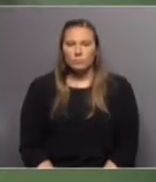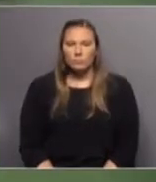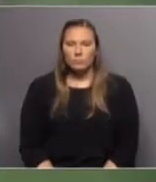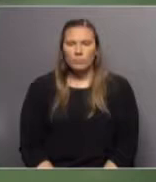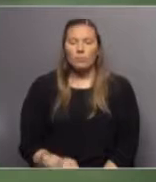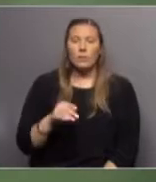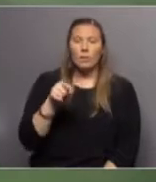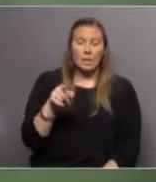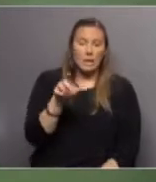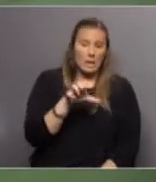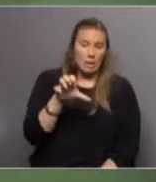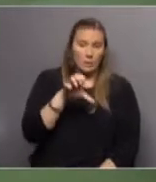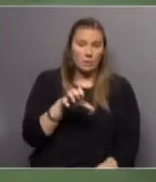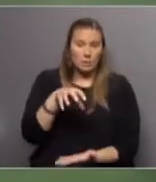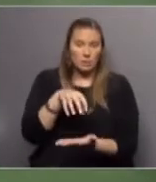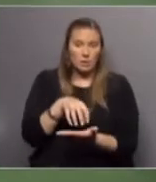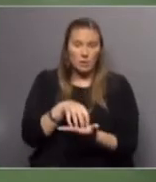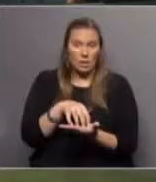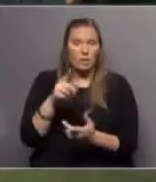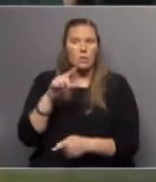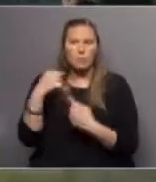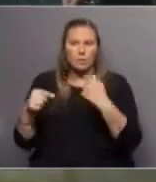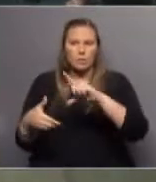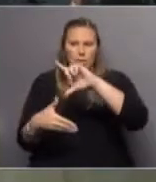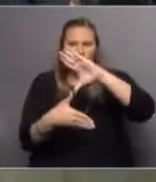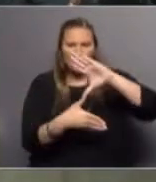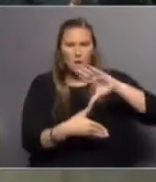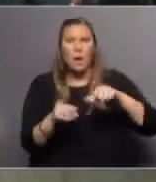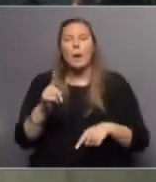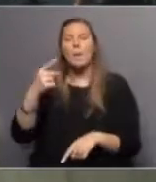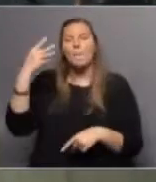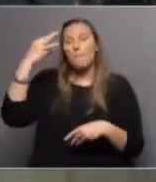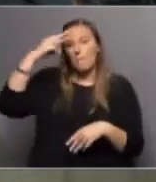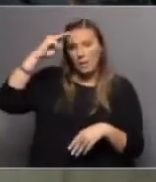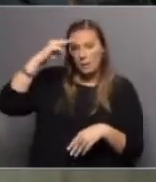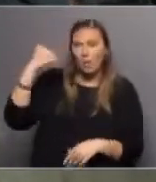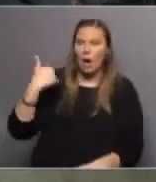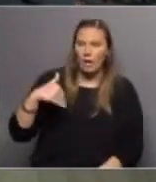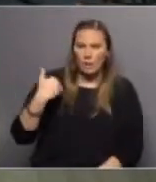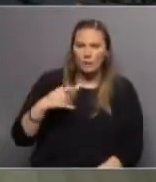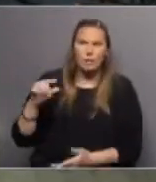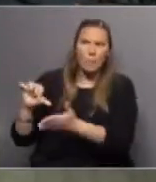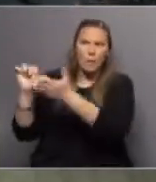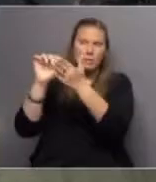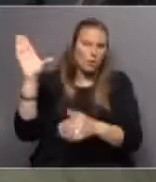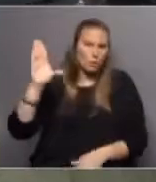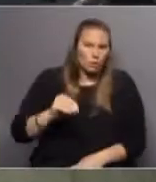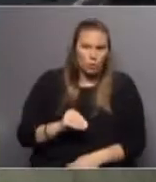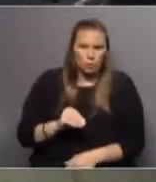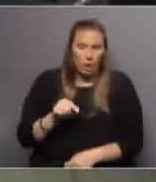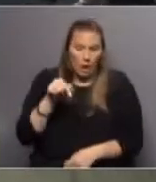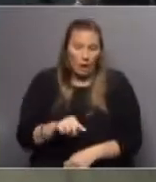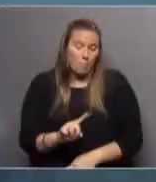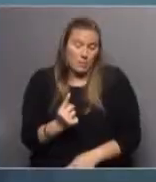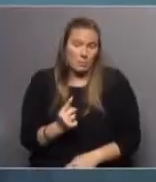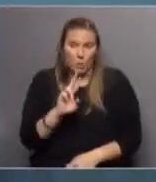Megalabs es una compañía multilatina con presencia desde México a la Argentina en todos los países. La casa matriz